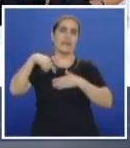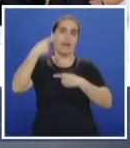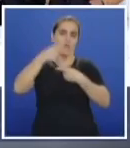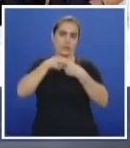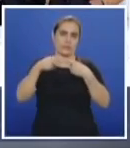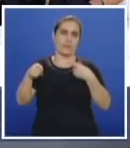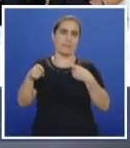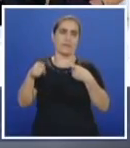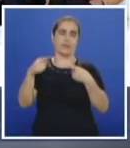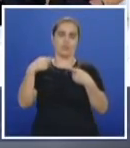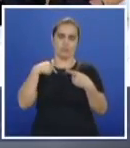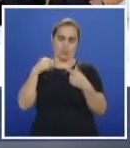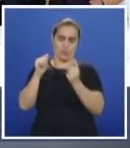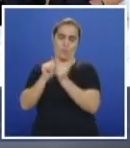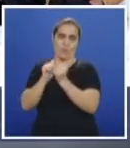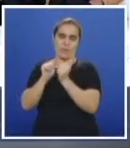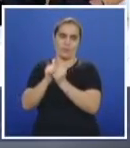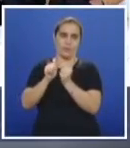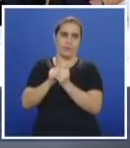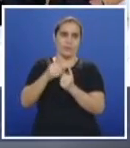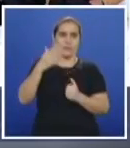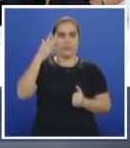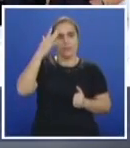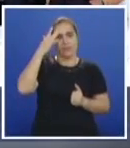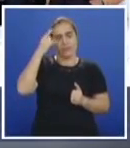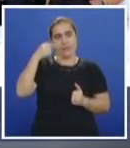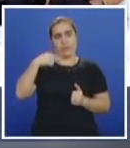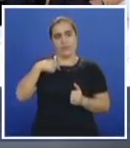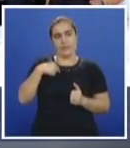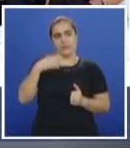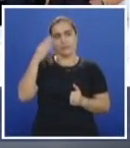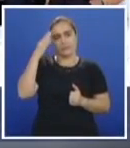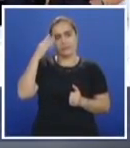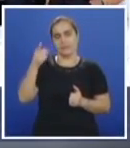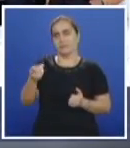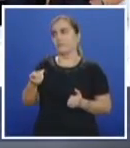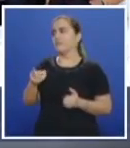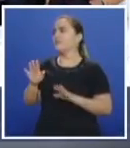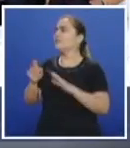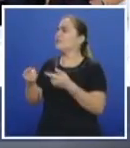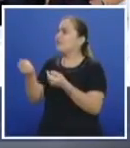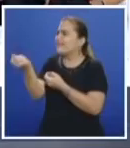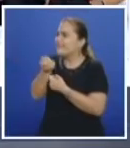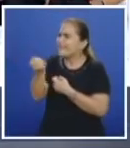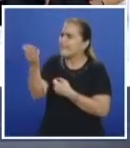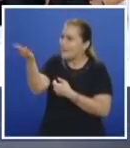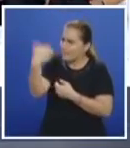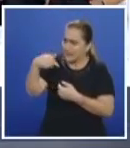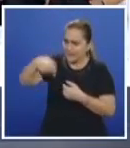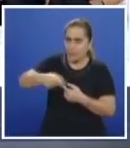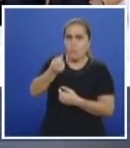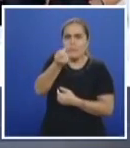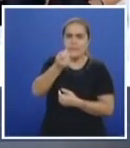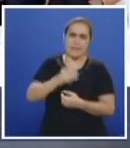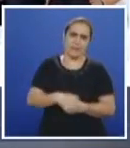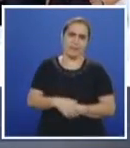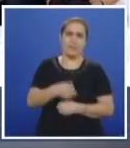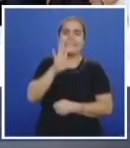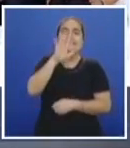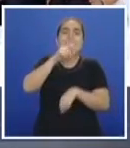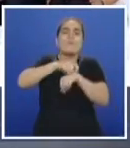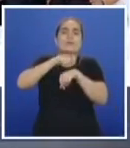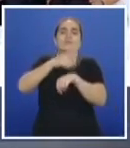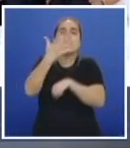otra semana vengo y comparto con ustedes que ustedes no se imaginan los medios que están pidiendo... Mario, estando ahí cerquita, no ven y paso un ratico. Cinco